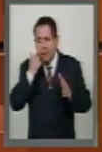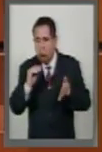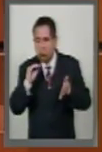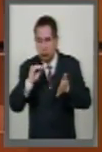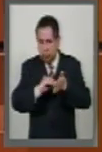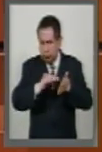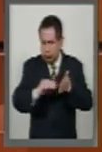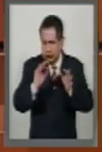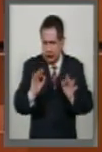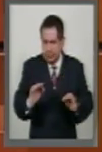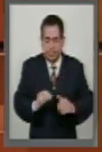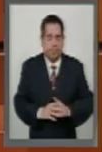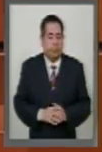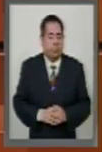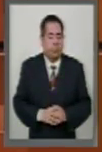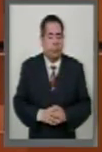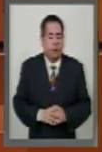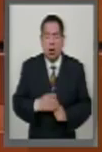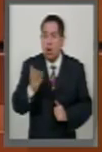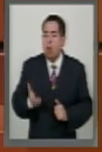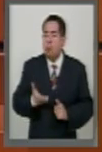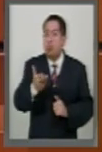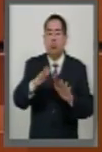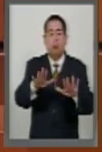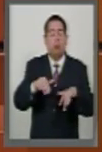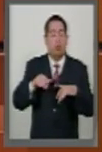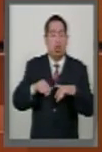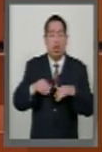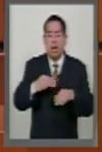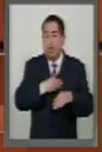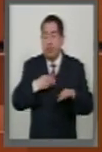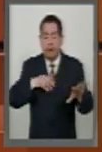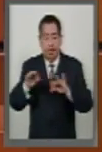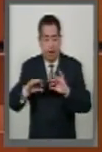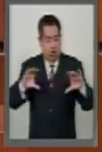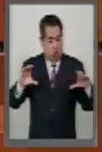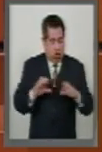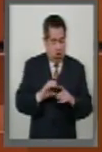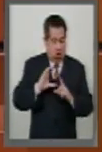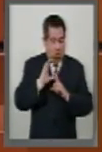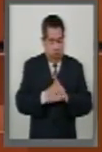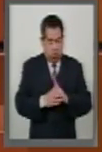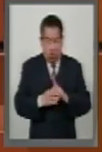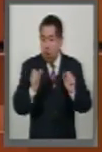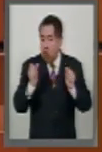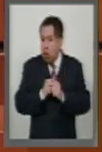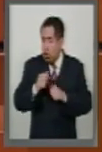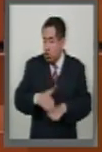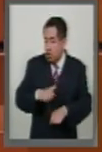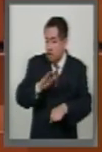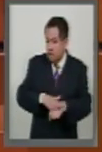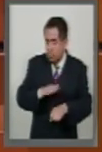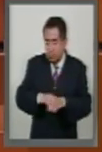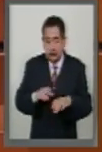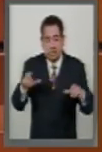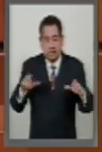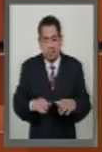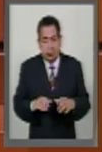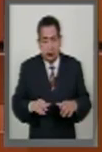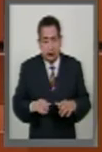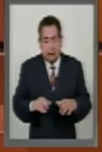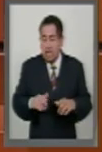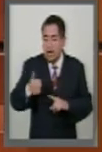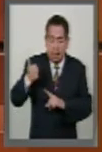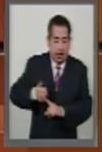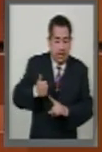manera. Proponer al Pleno la integración de las comisiones con el señalamiento a la conformación de sus